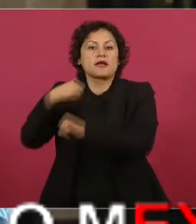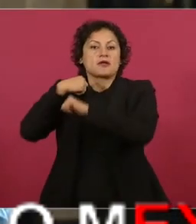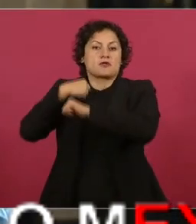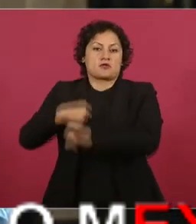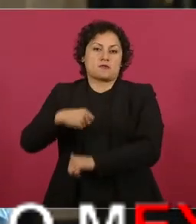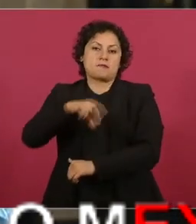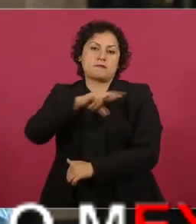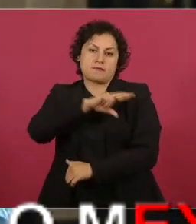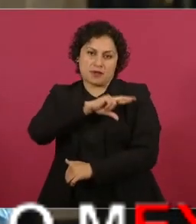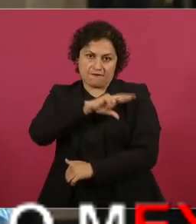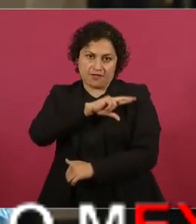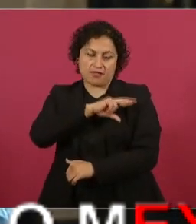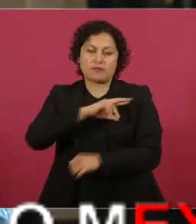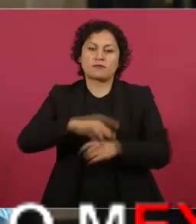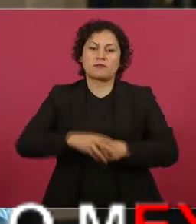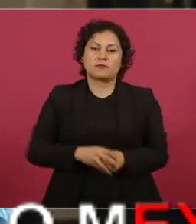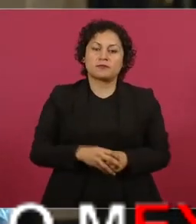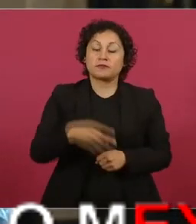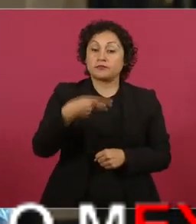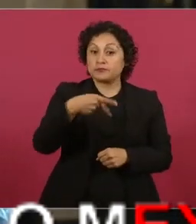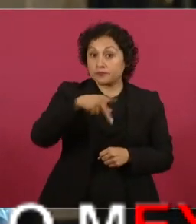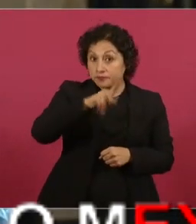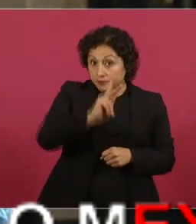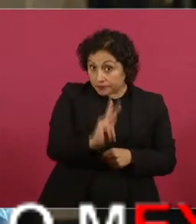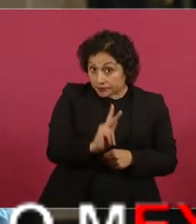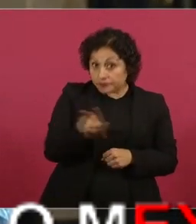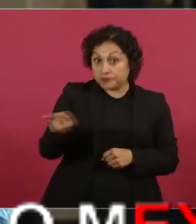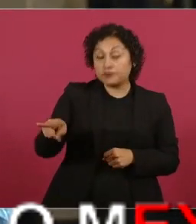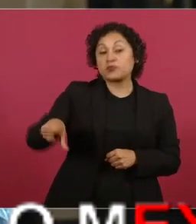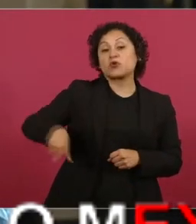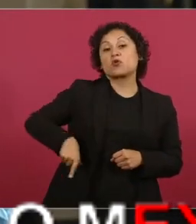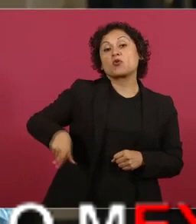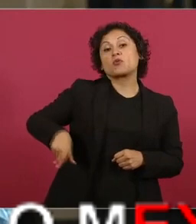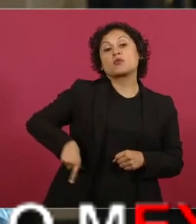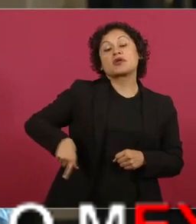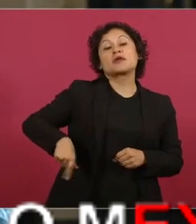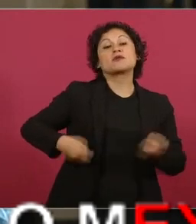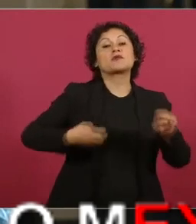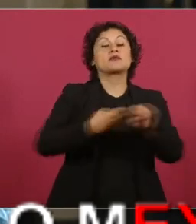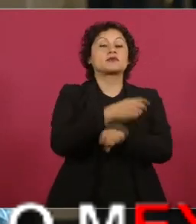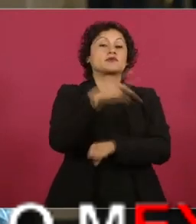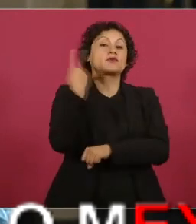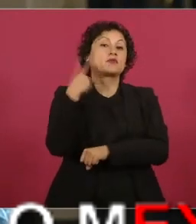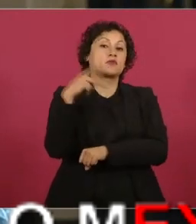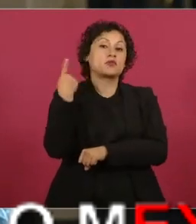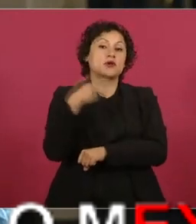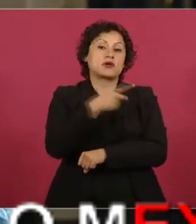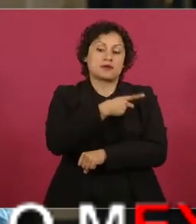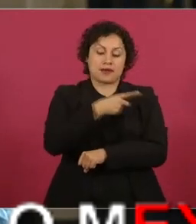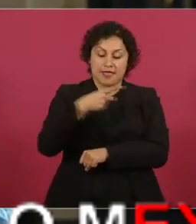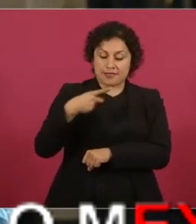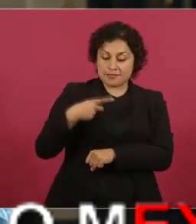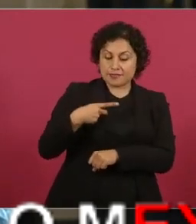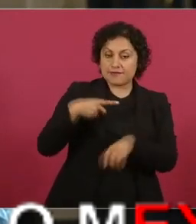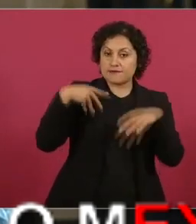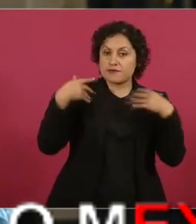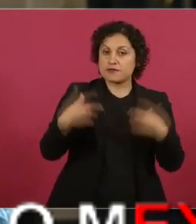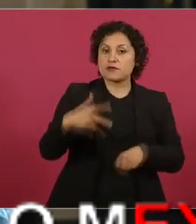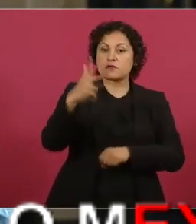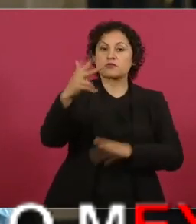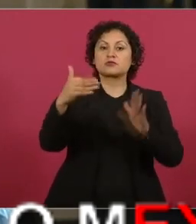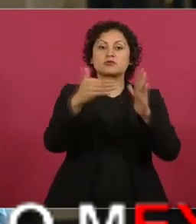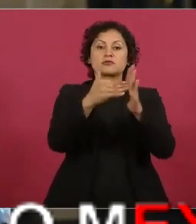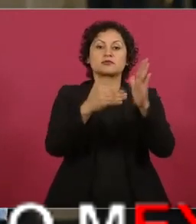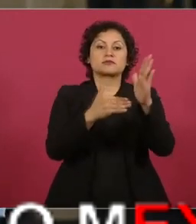que se tiene una deuda el gobierno de Puebla de más de casi ocho mil millones de pesos,